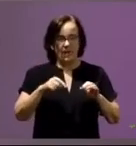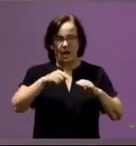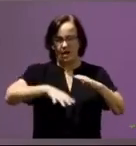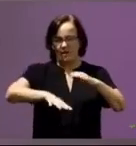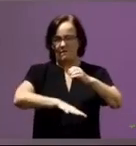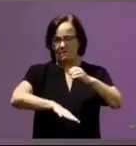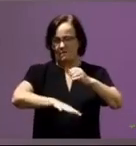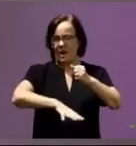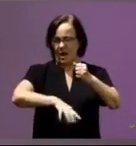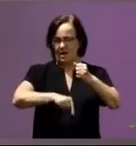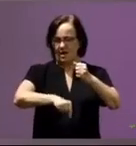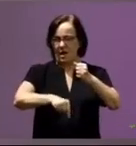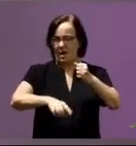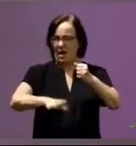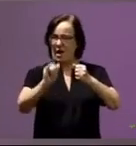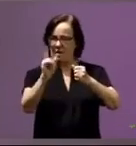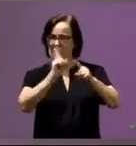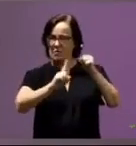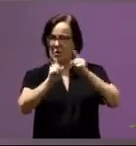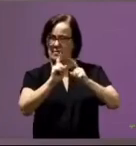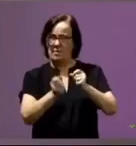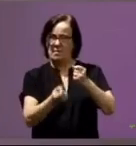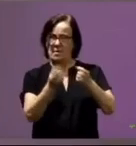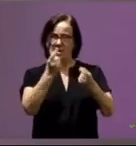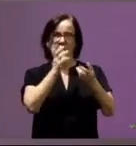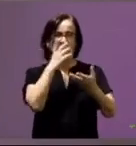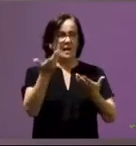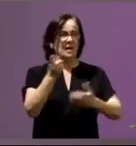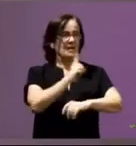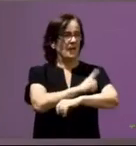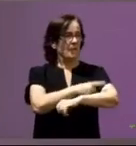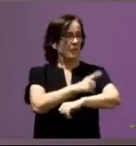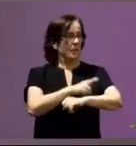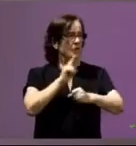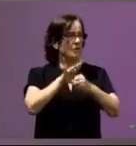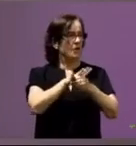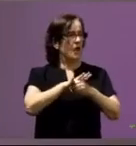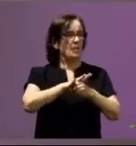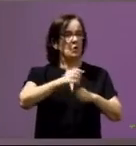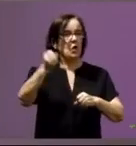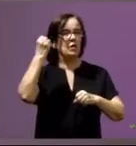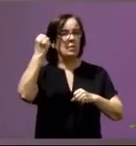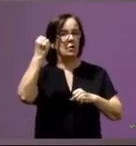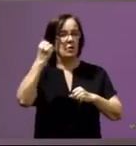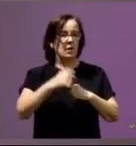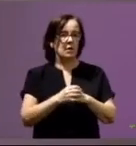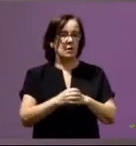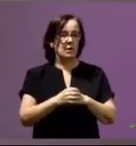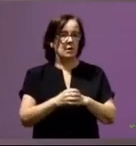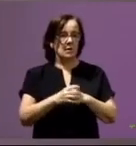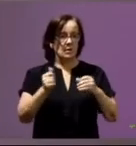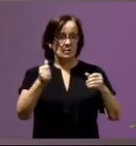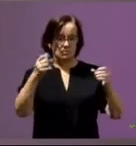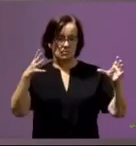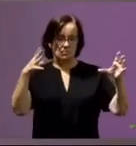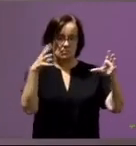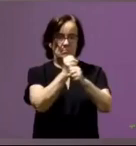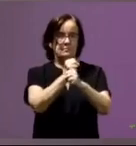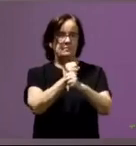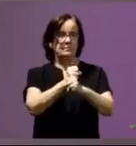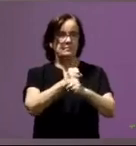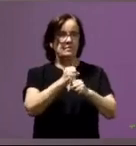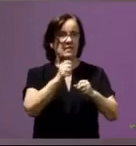que es mucho más complejo y que en el fondo habla del deporte como ese ámbito de poder en el que se concentra muchas veces